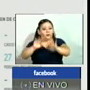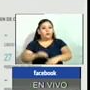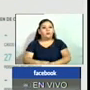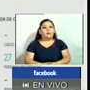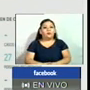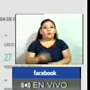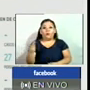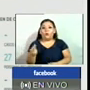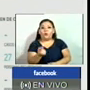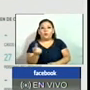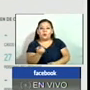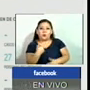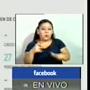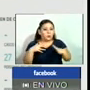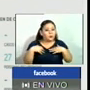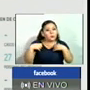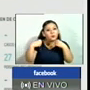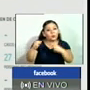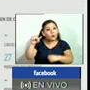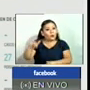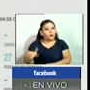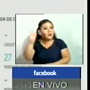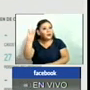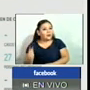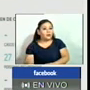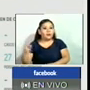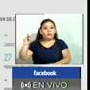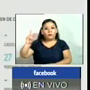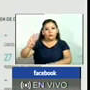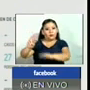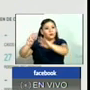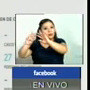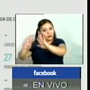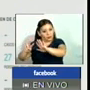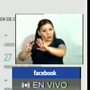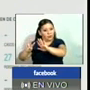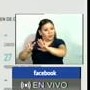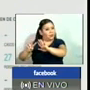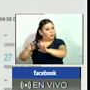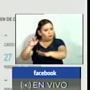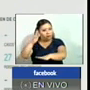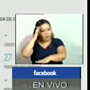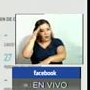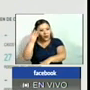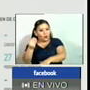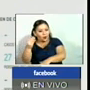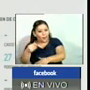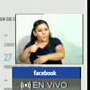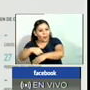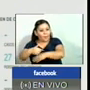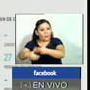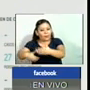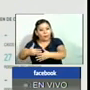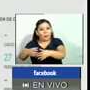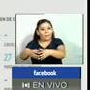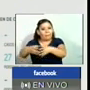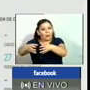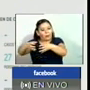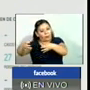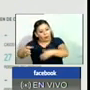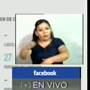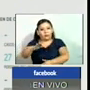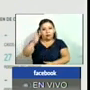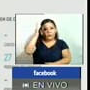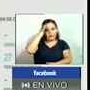El número de casos recuperados en este día son 27. Este número siempre incrementa a medida pasan las horas y se van conociendo, pues, como